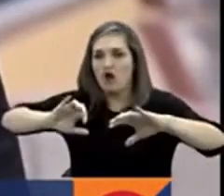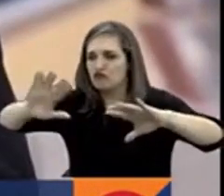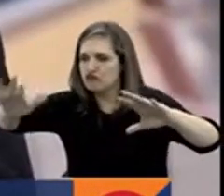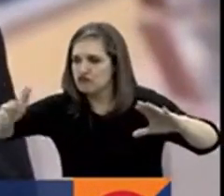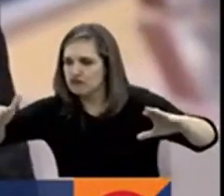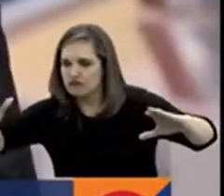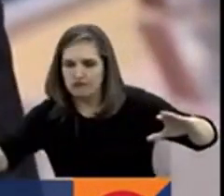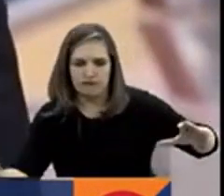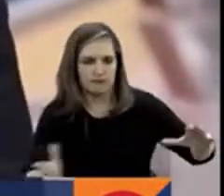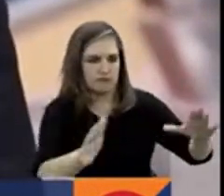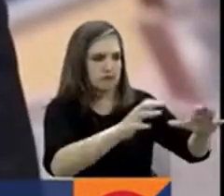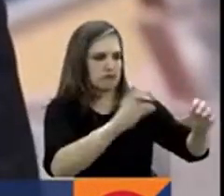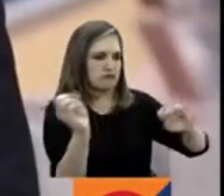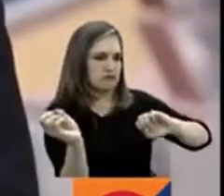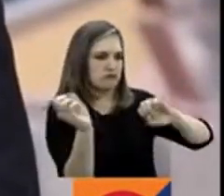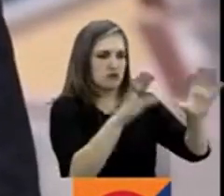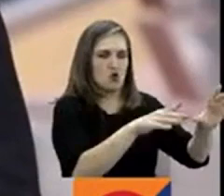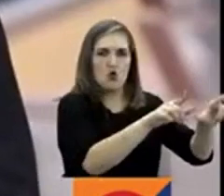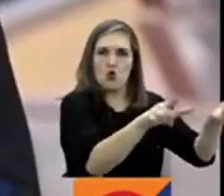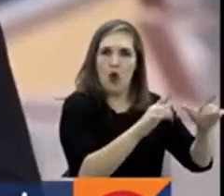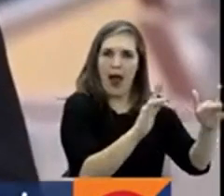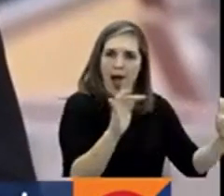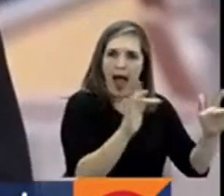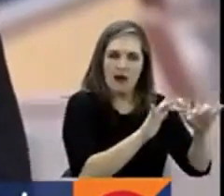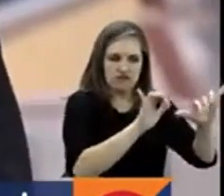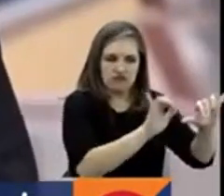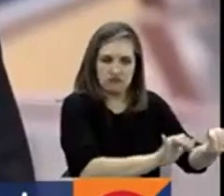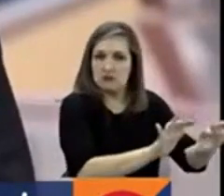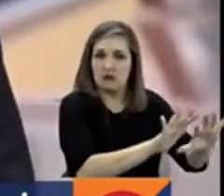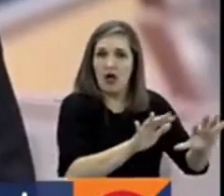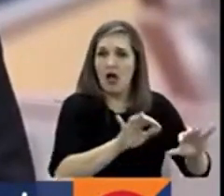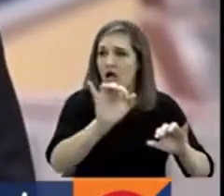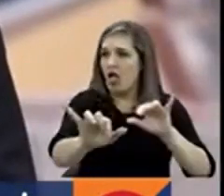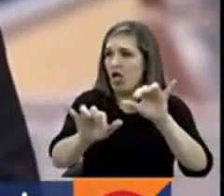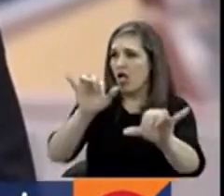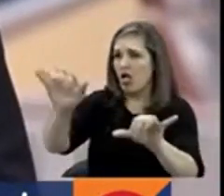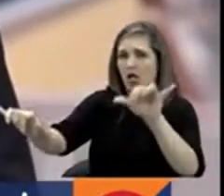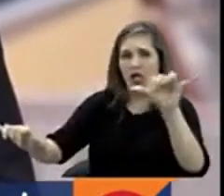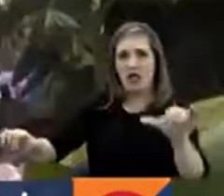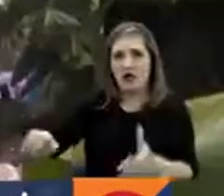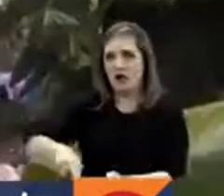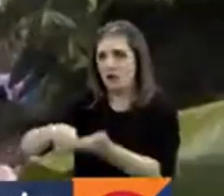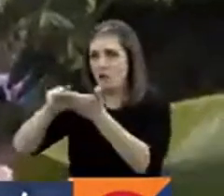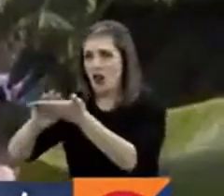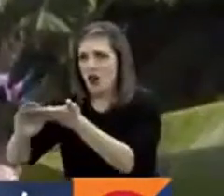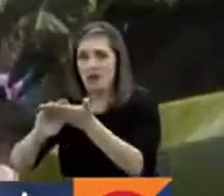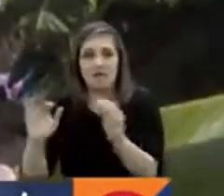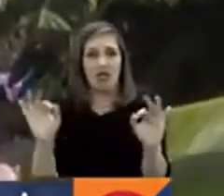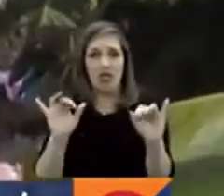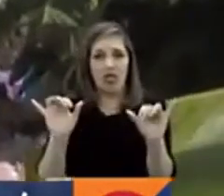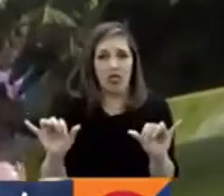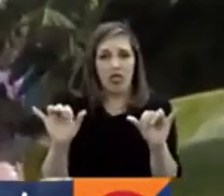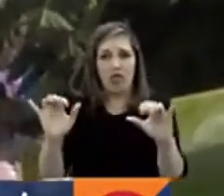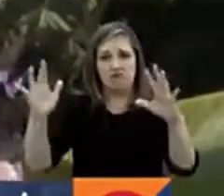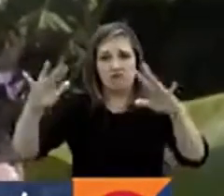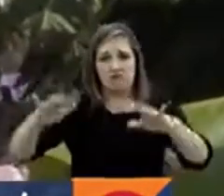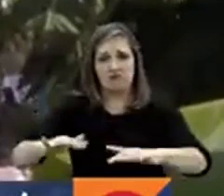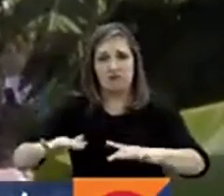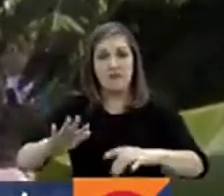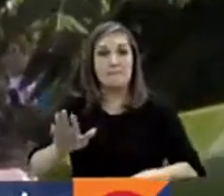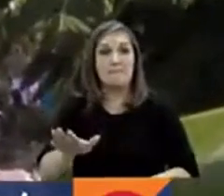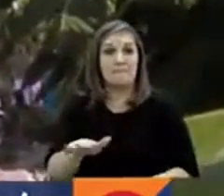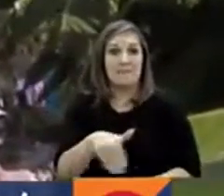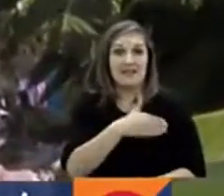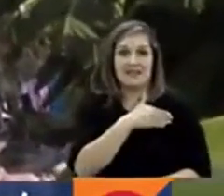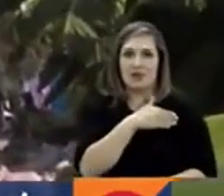y su disposición a un sitio definitivo y por supuesto tampoco la recuperación del área. El Ministerio Público recalcó que aunque en